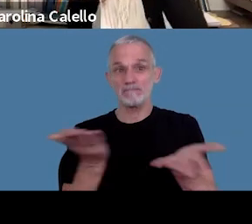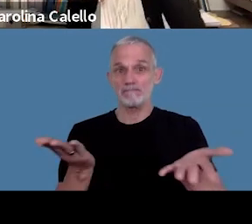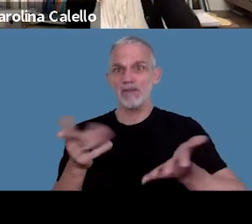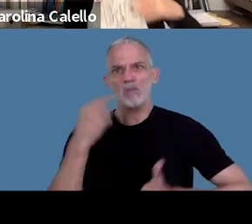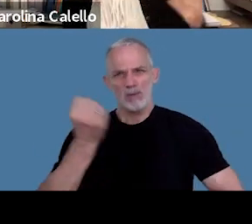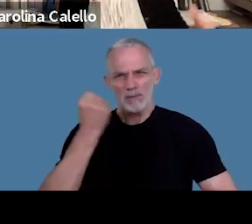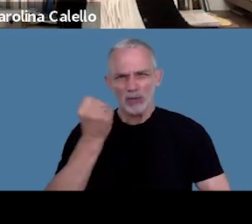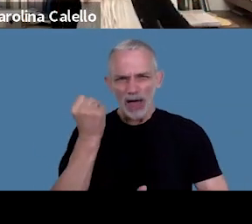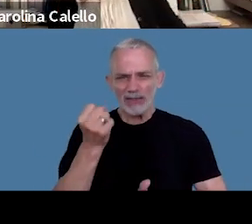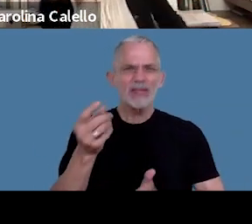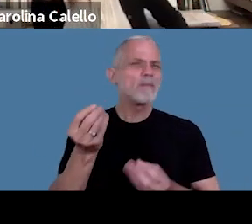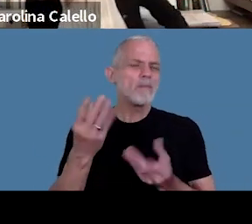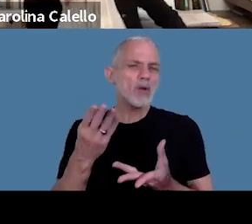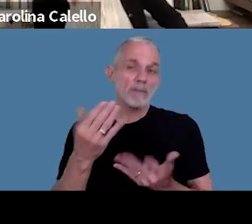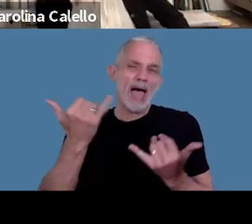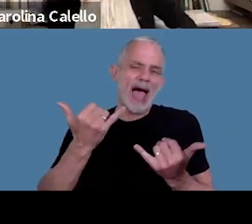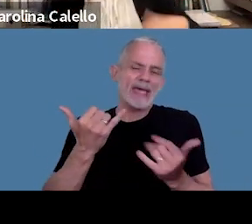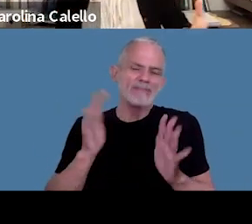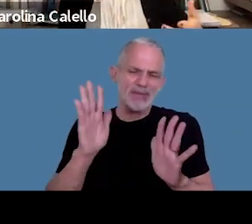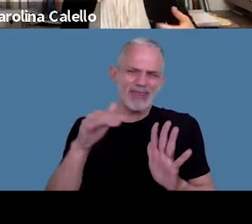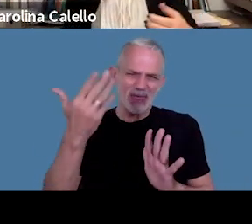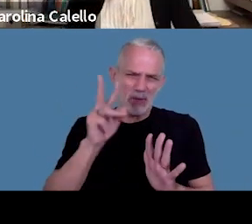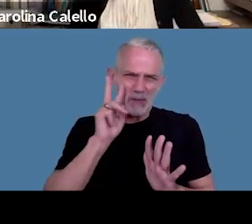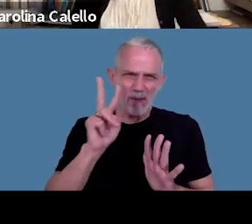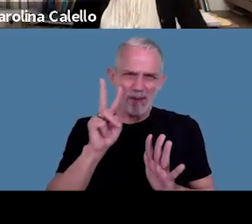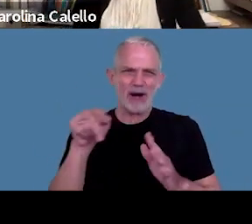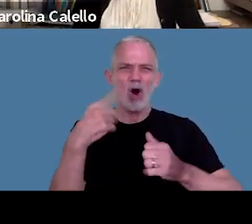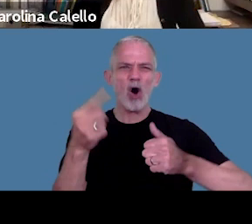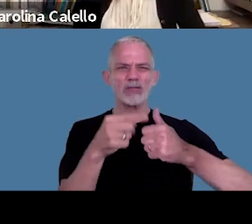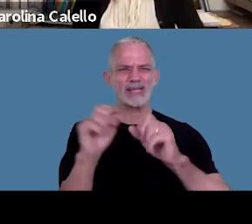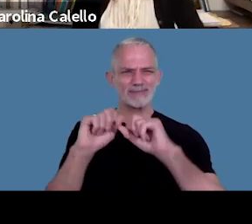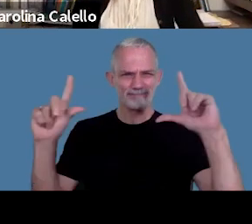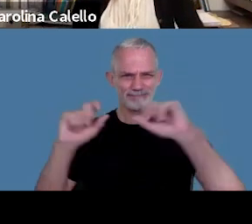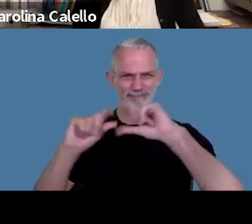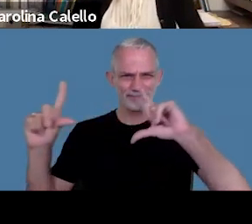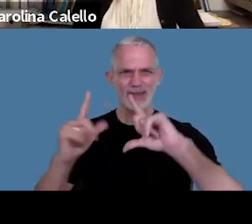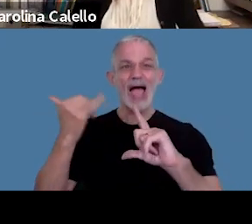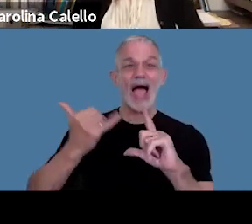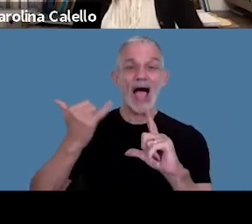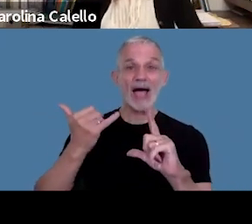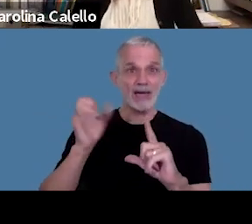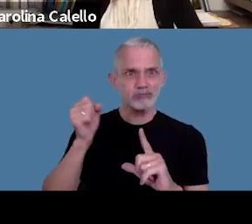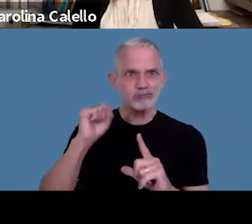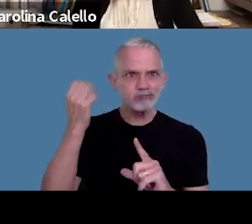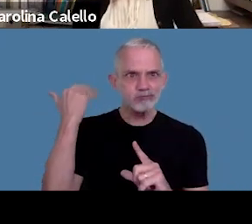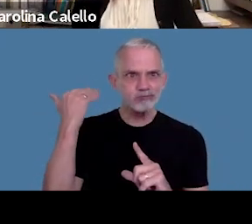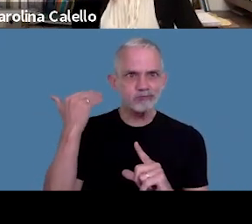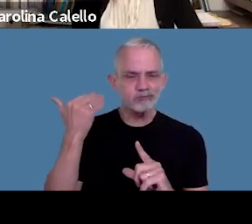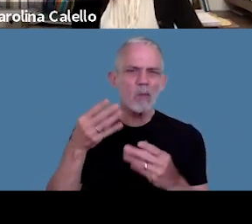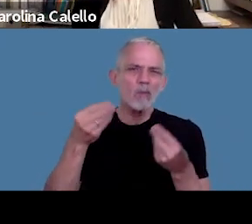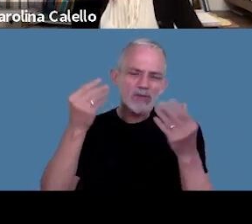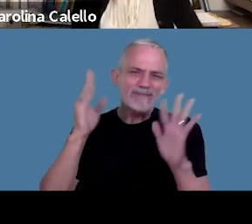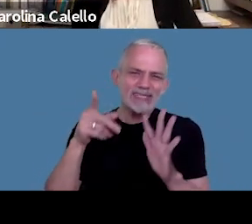importante porque hay después vamos a ver en los otros filminas que hay hay veces